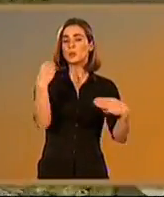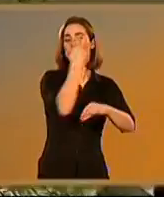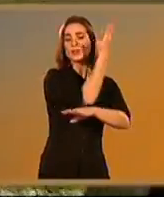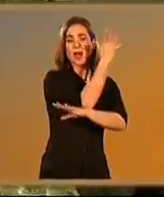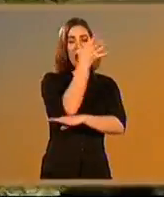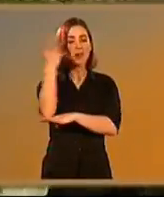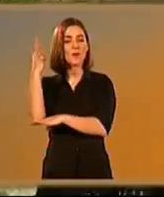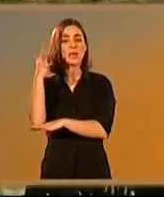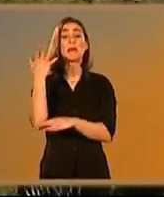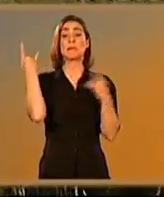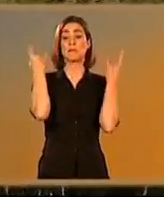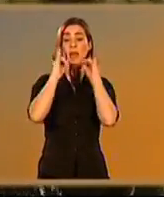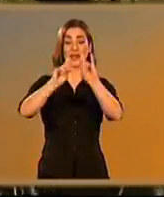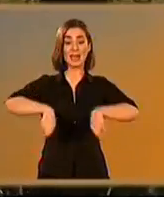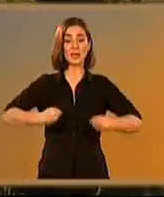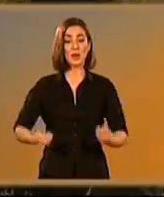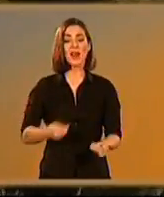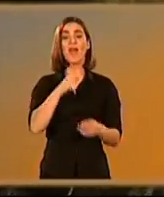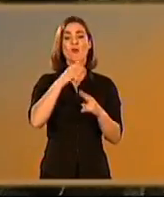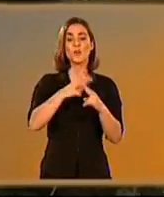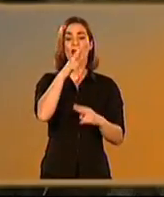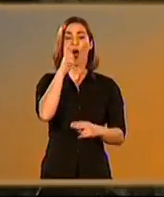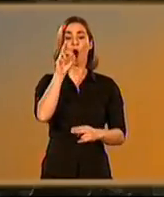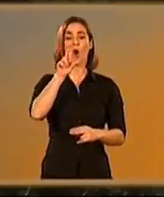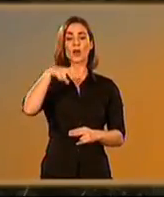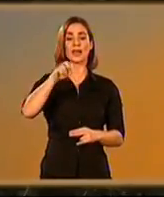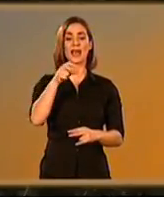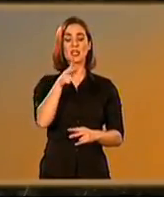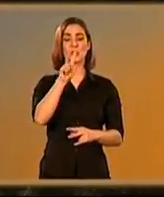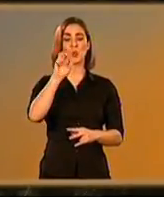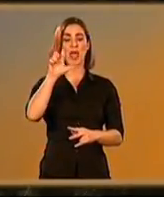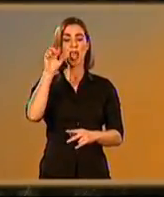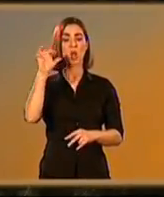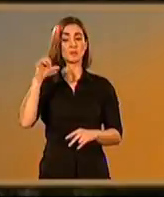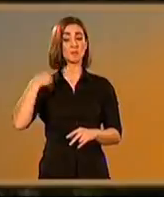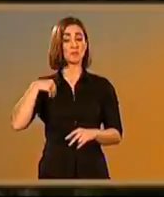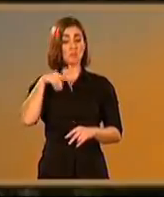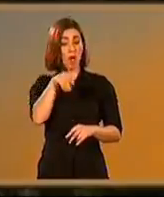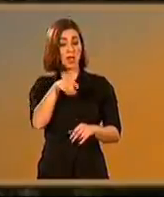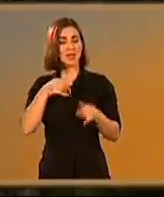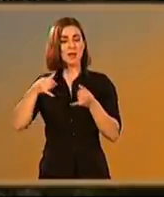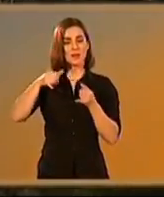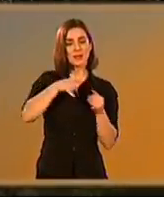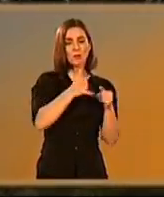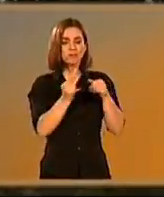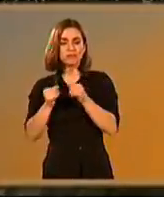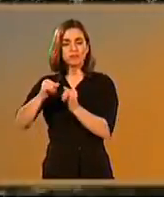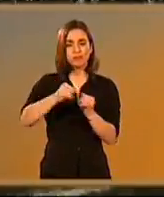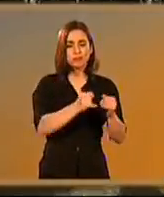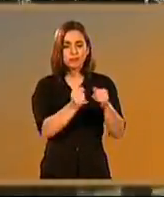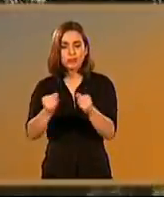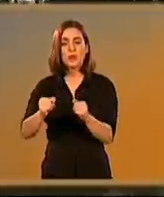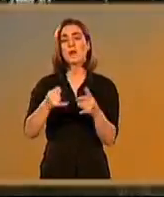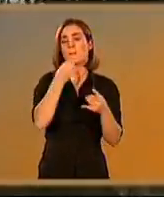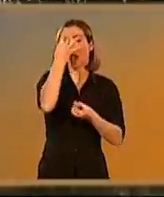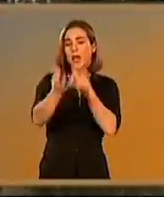Guadalquivir y el Parque Natural de Hornachuelos, el río, su paso por Almodóvar, dibuja numerosos meandros que forman un enclave de